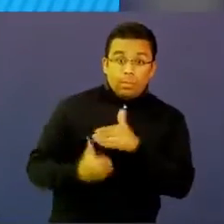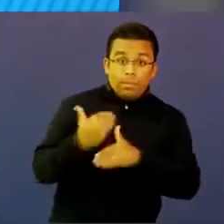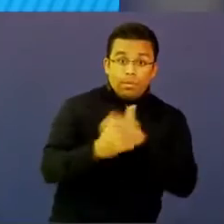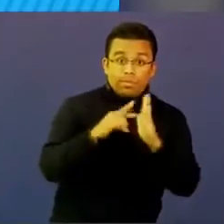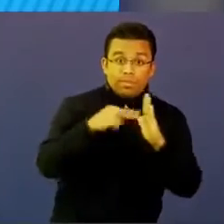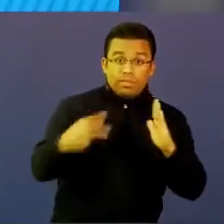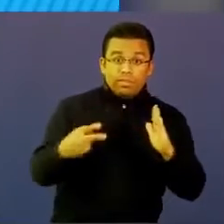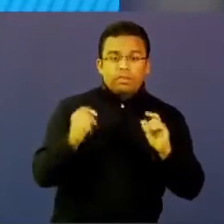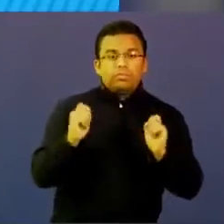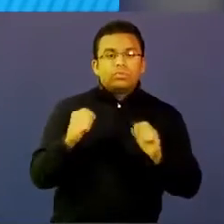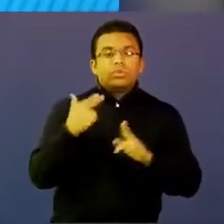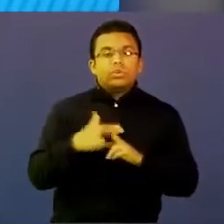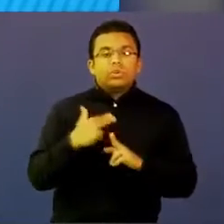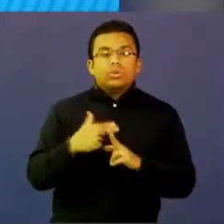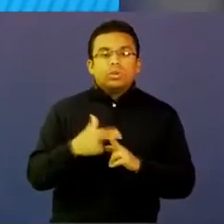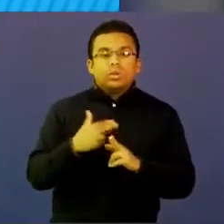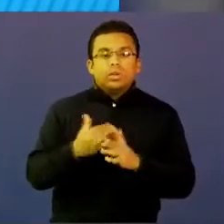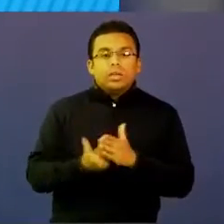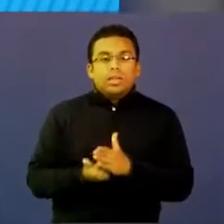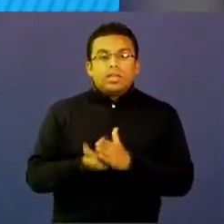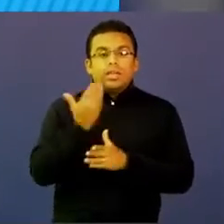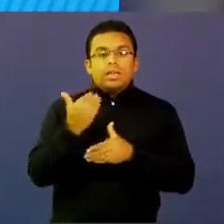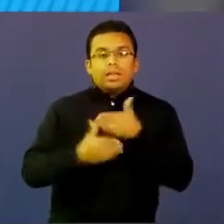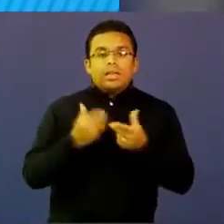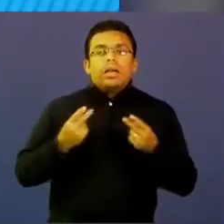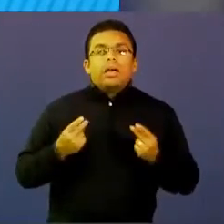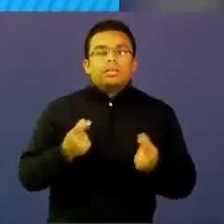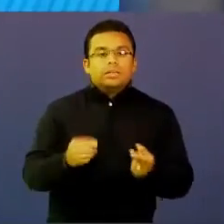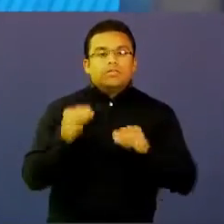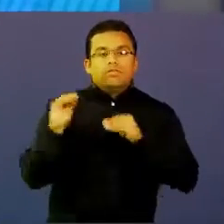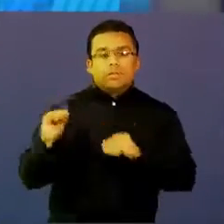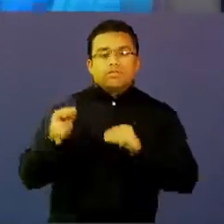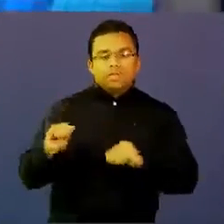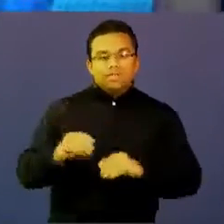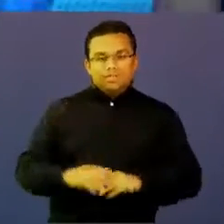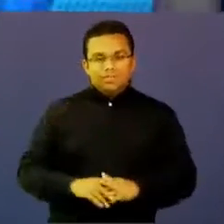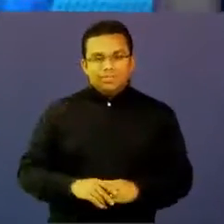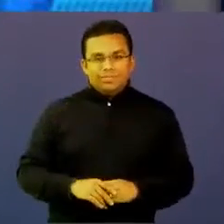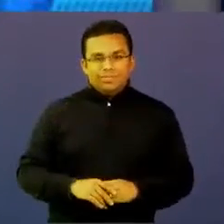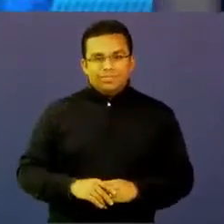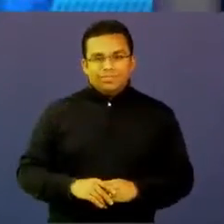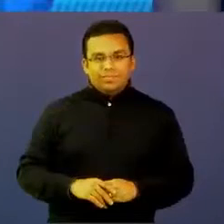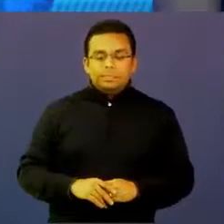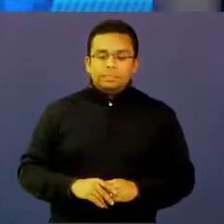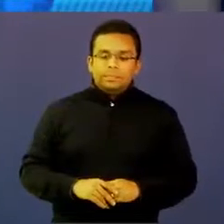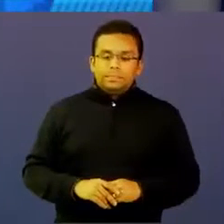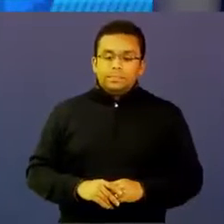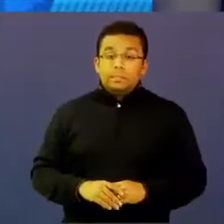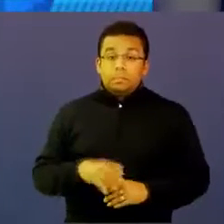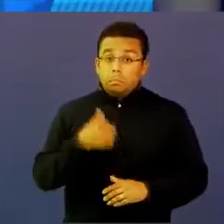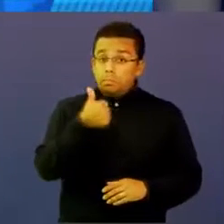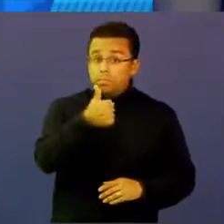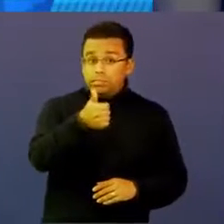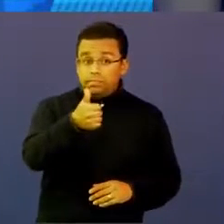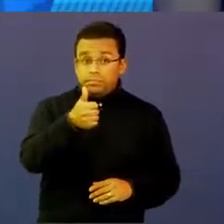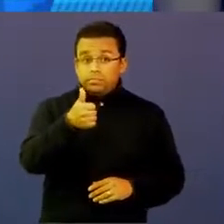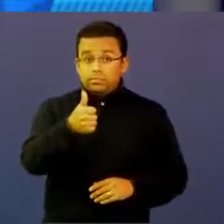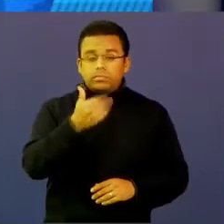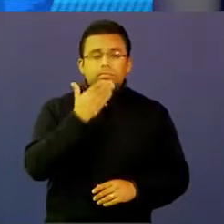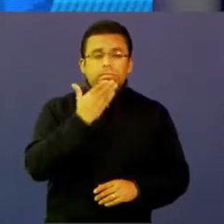un proceso que podríamos llamar de iniciativa acelerada en procesos de formación. Pues bien, Irene, esta es una